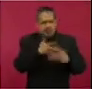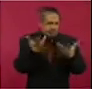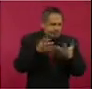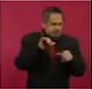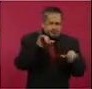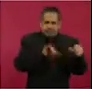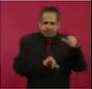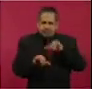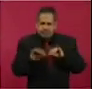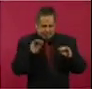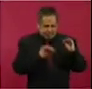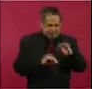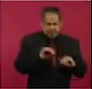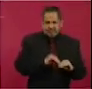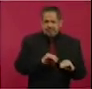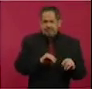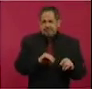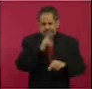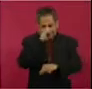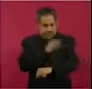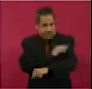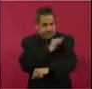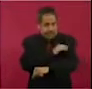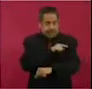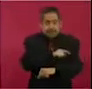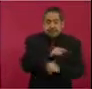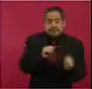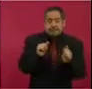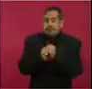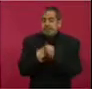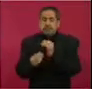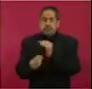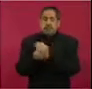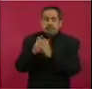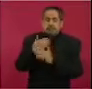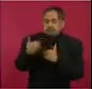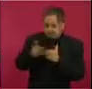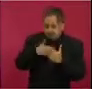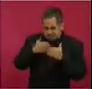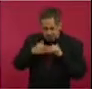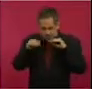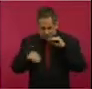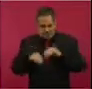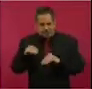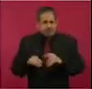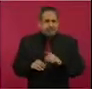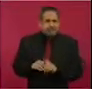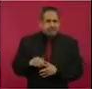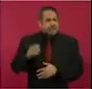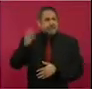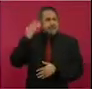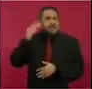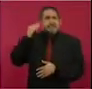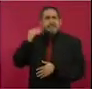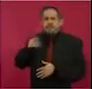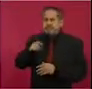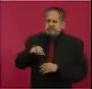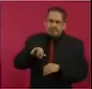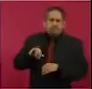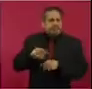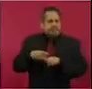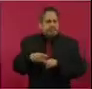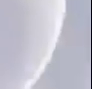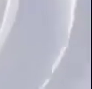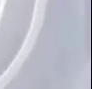en el país. Existe un incremento progresivo en la frecuencia de casos. El crecimiento de la epidemia es más lento con relación a la cuarta ola, dijo